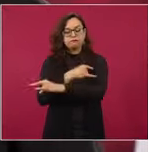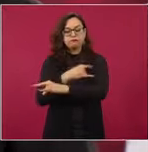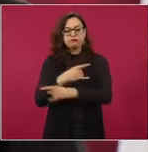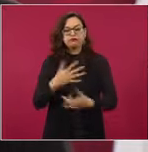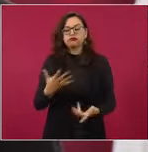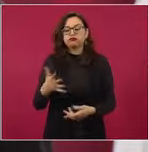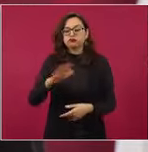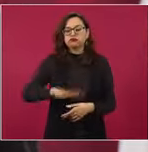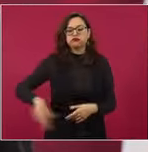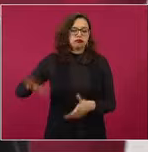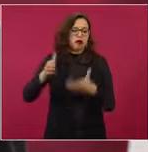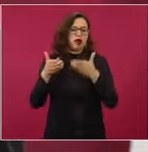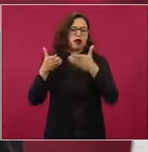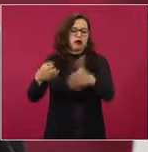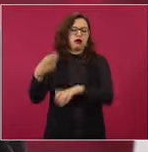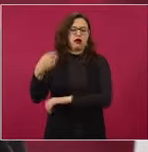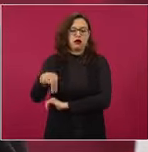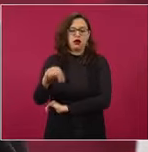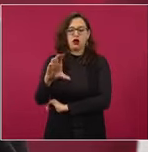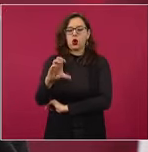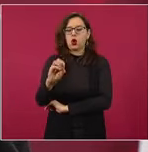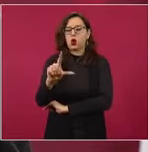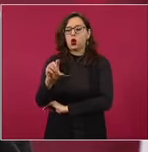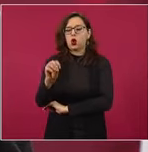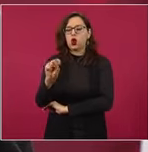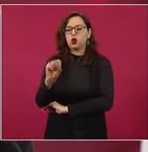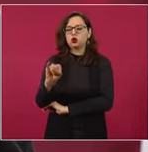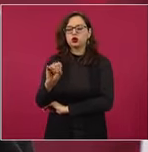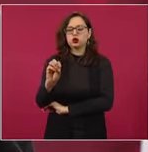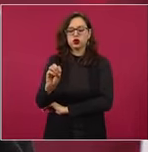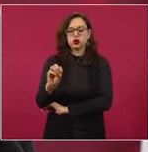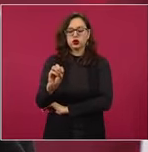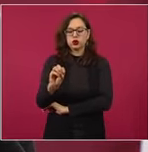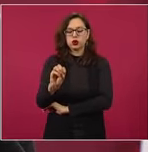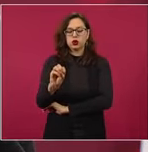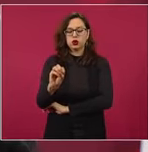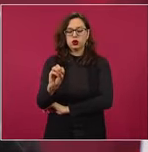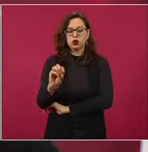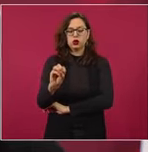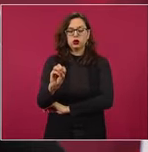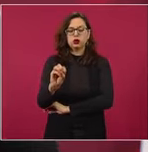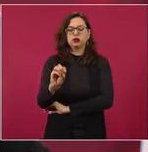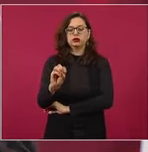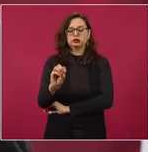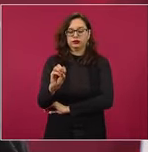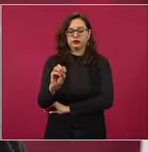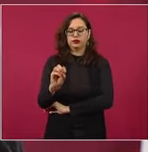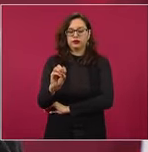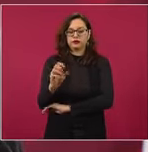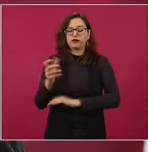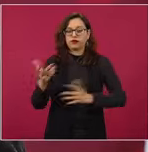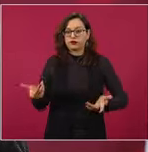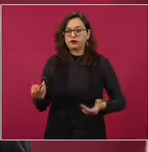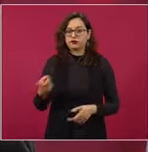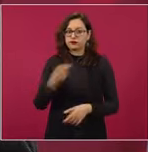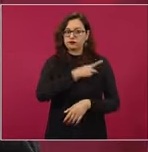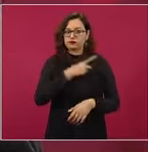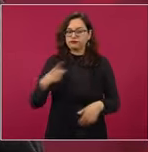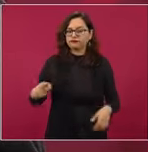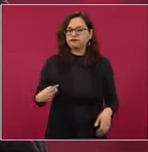Colosio, que se le va a poner concreto,